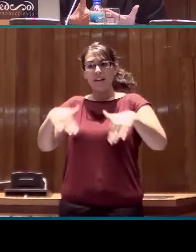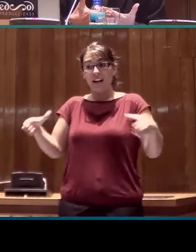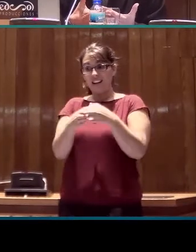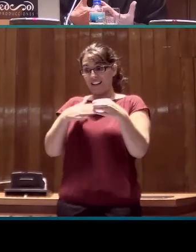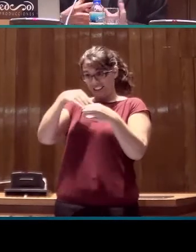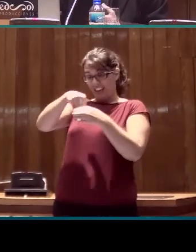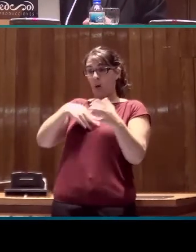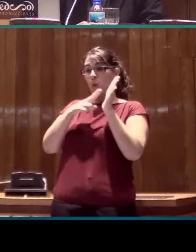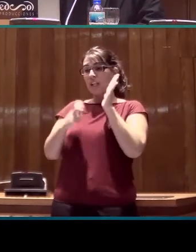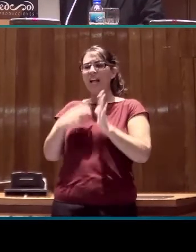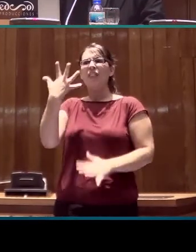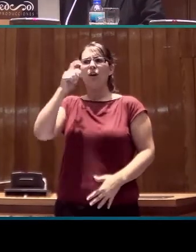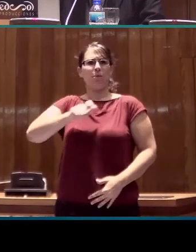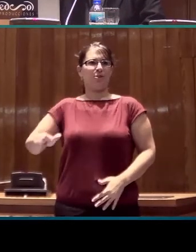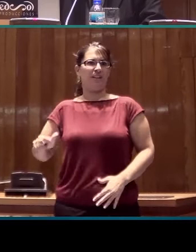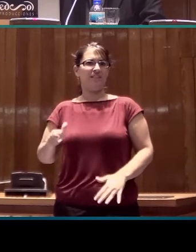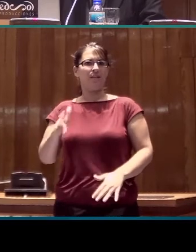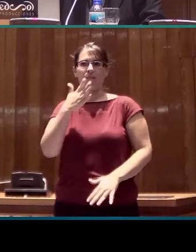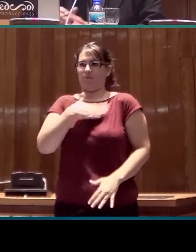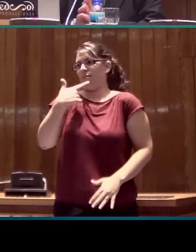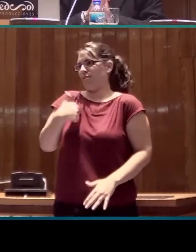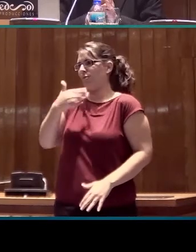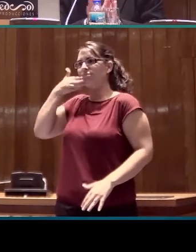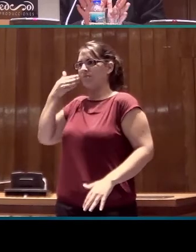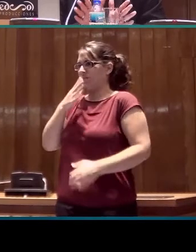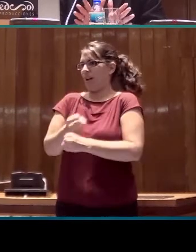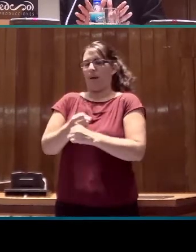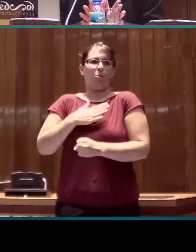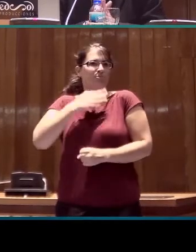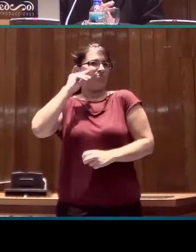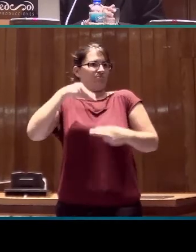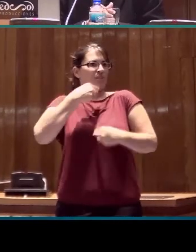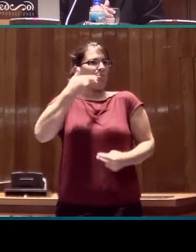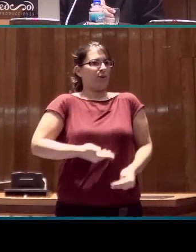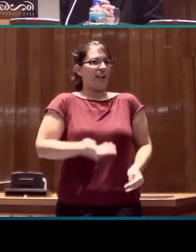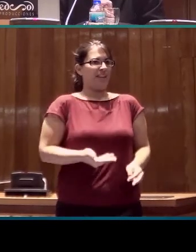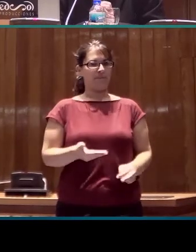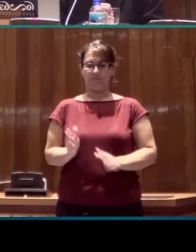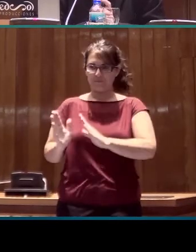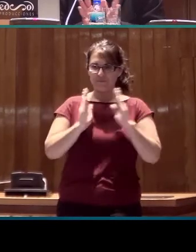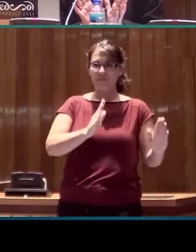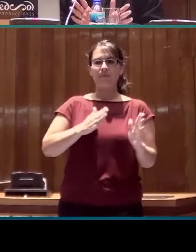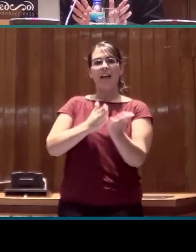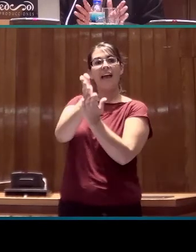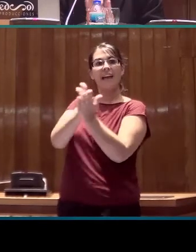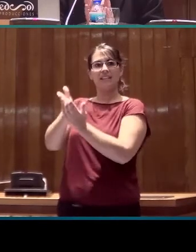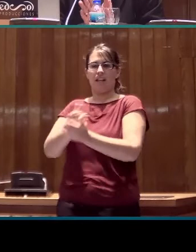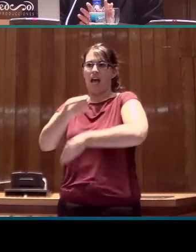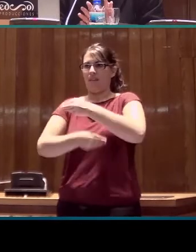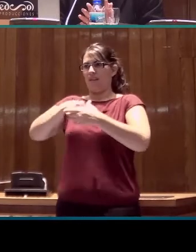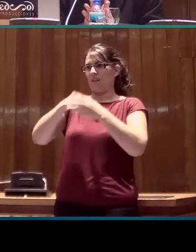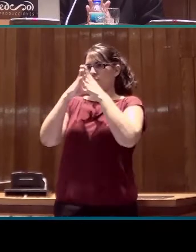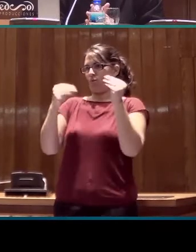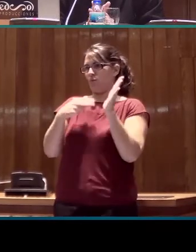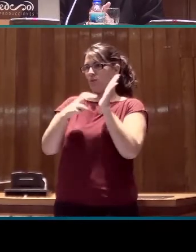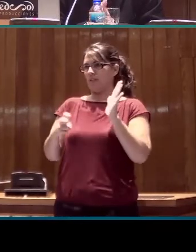haciendo, pero importante. En cuanto a los ejes de actuación de UCIL-CEUBA, hay dos grandes ejes, el eje de